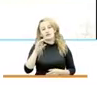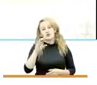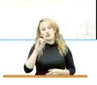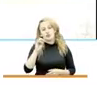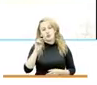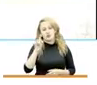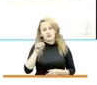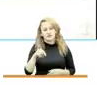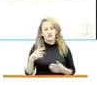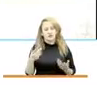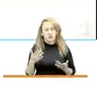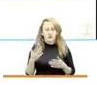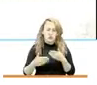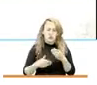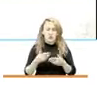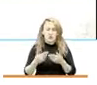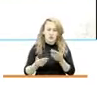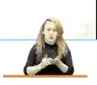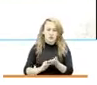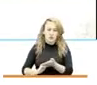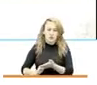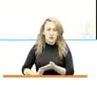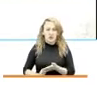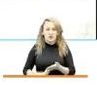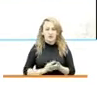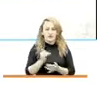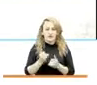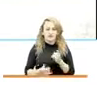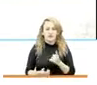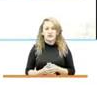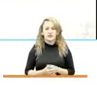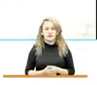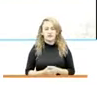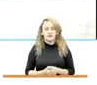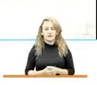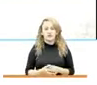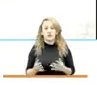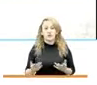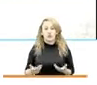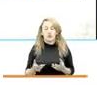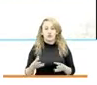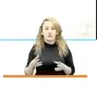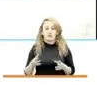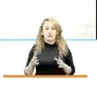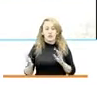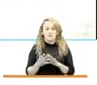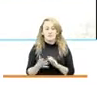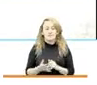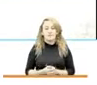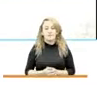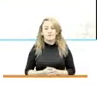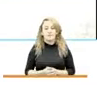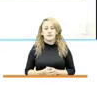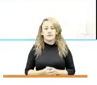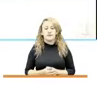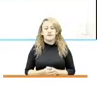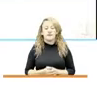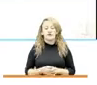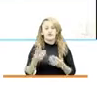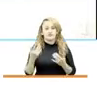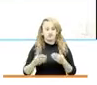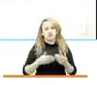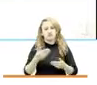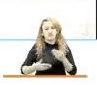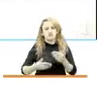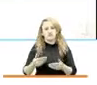perfeccionando, se está terminando de componer, pero ya se avanzó con una exposición